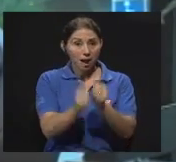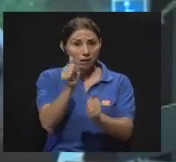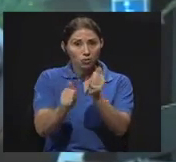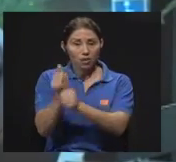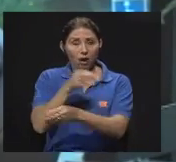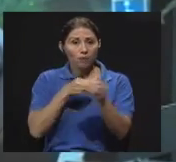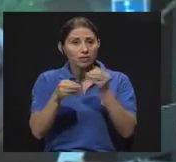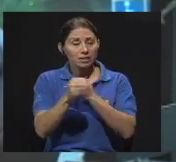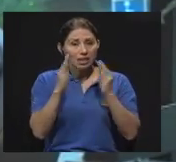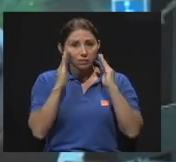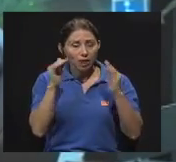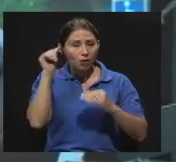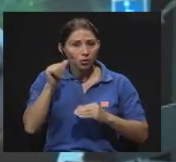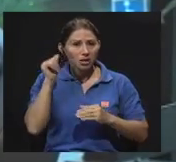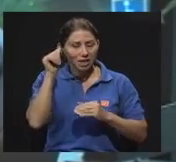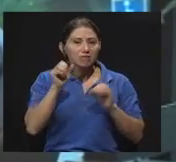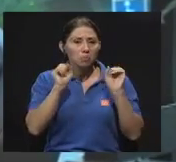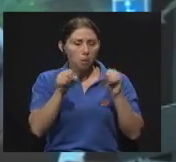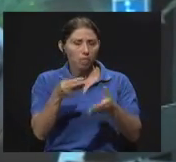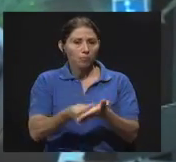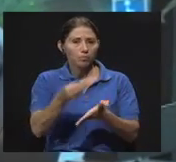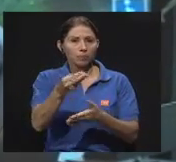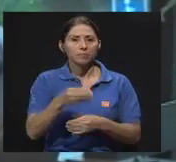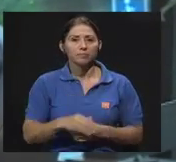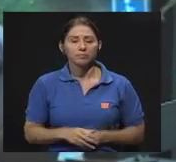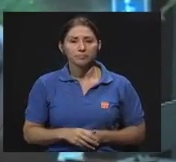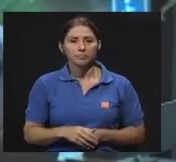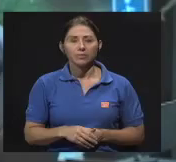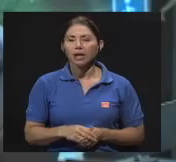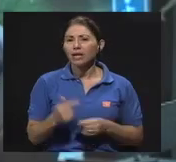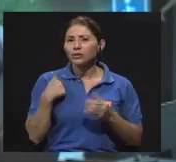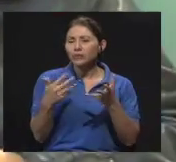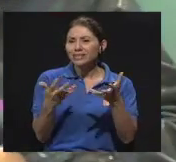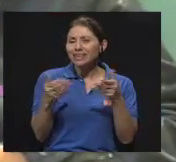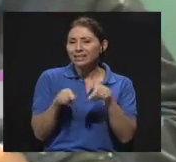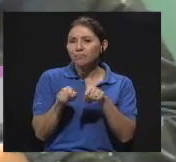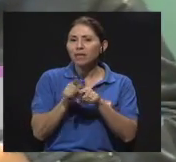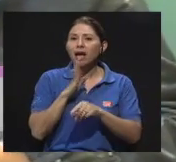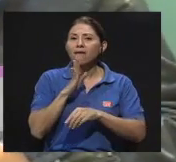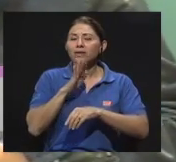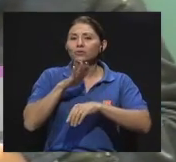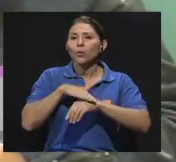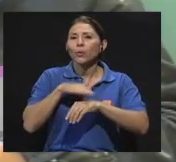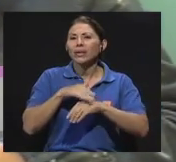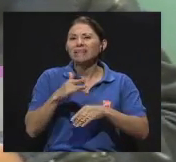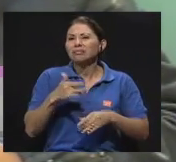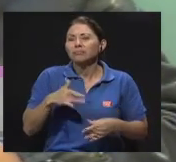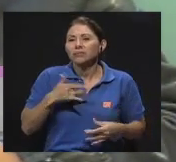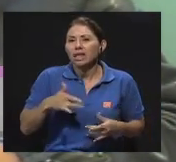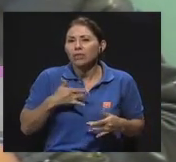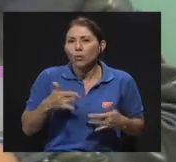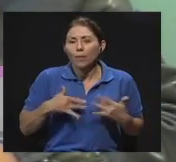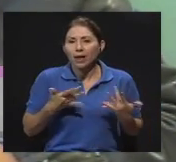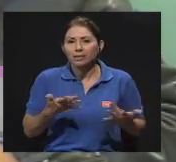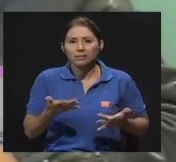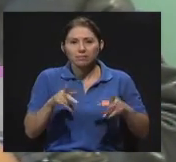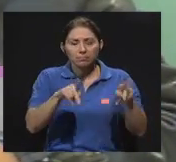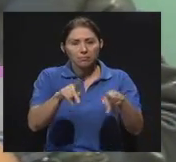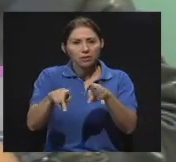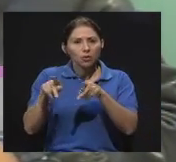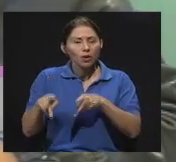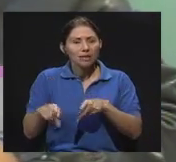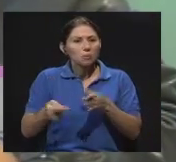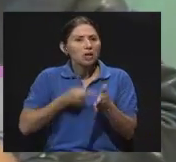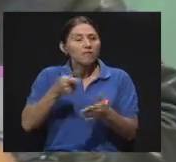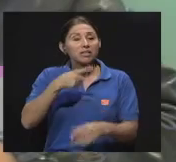se consiguen. Quisiera también detenerme en cuanto a los síntomas, don José Raúl, porque muchas veces tal vez vamos notando ese zumbido que usted mencionaba,